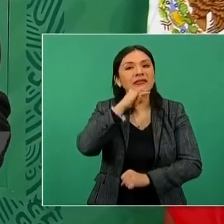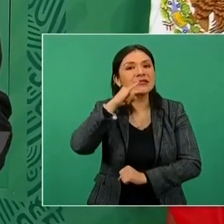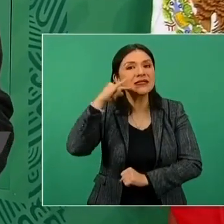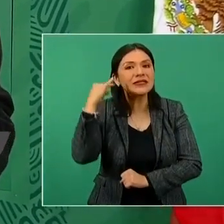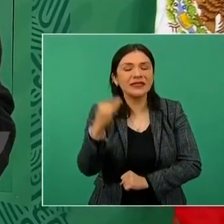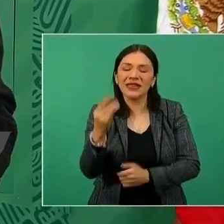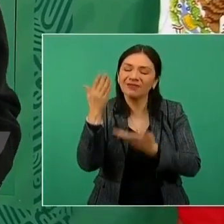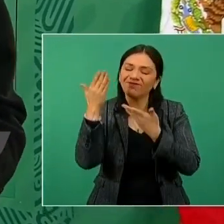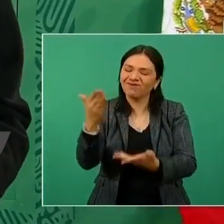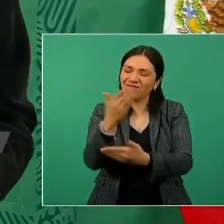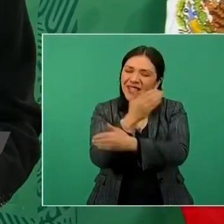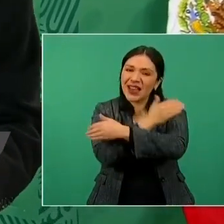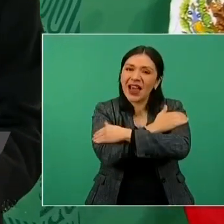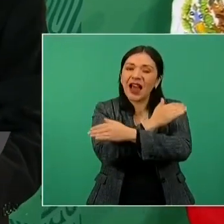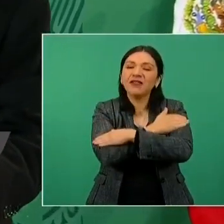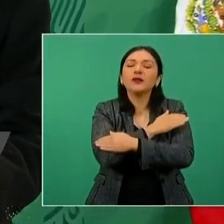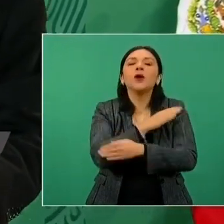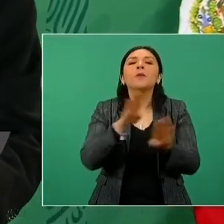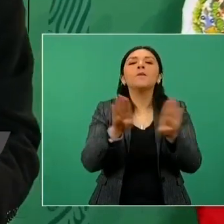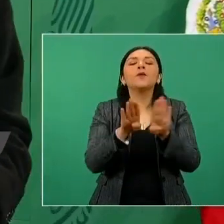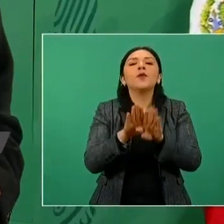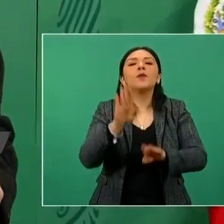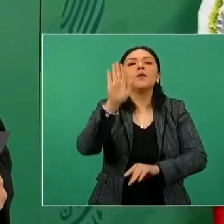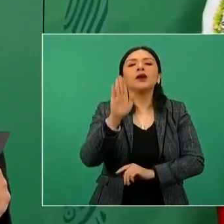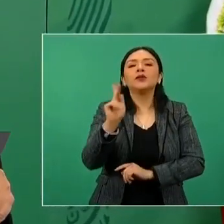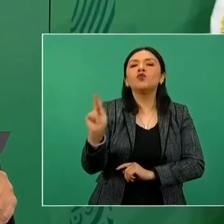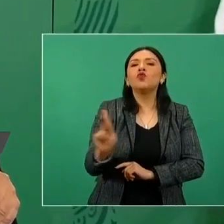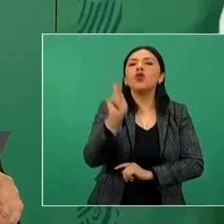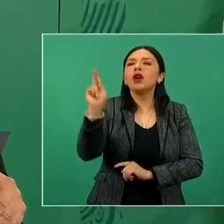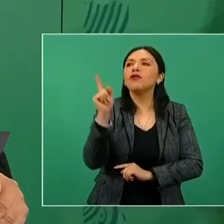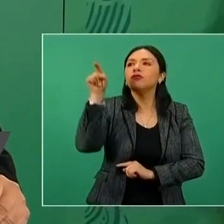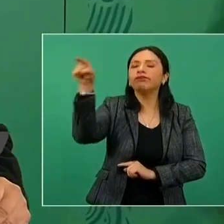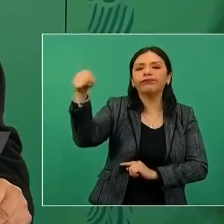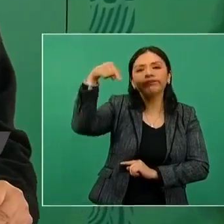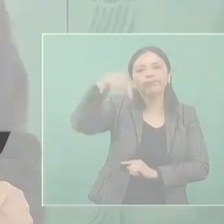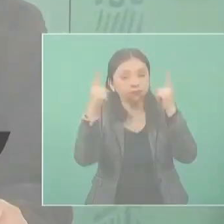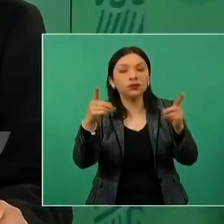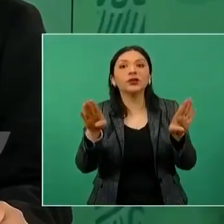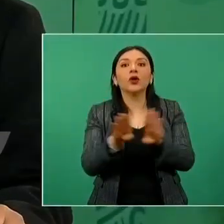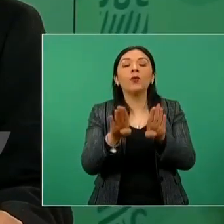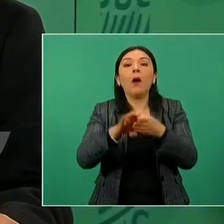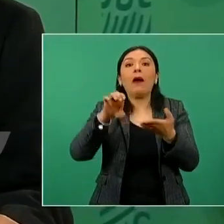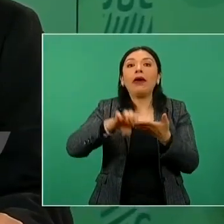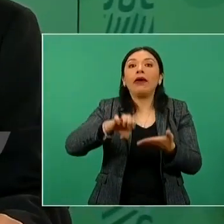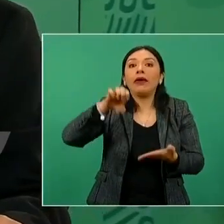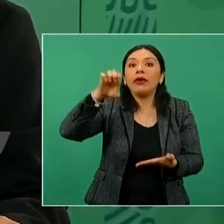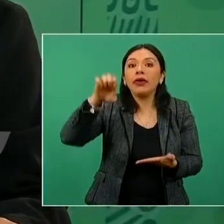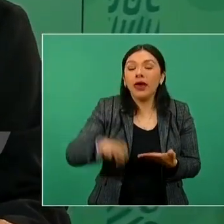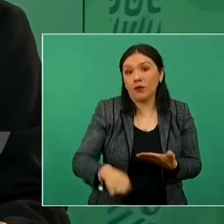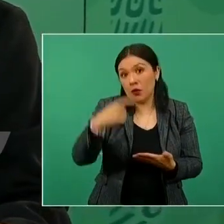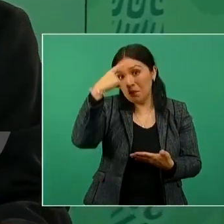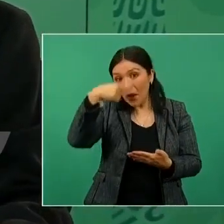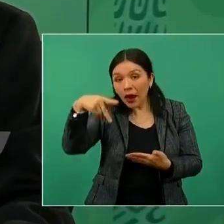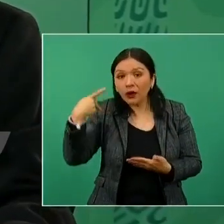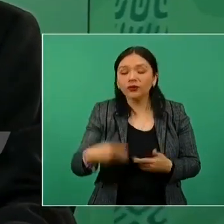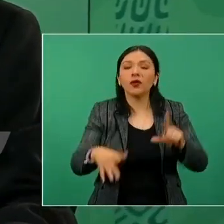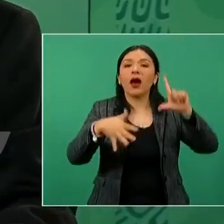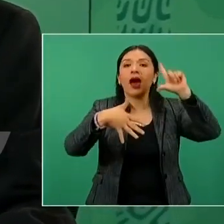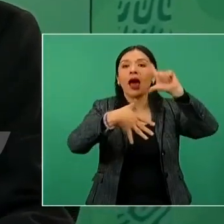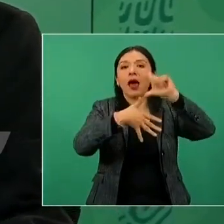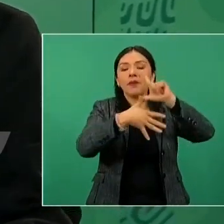Abrazo al pueblo hermano de Chile. Han dado un ejemplo para la América Latina